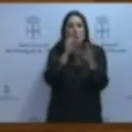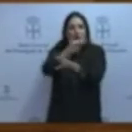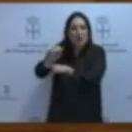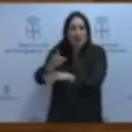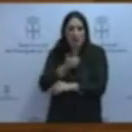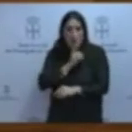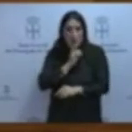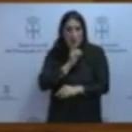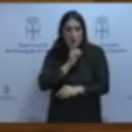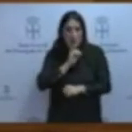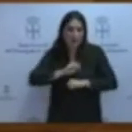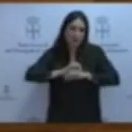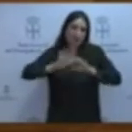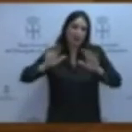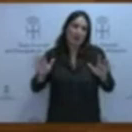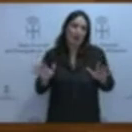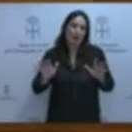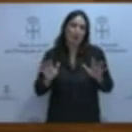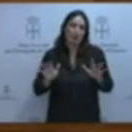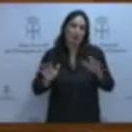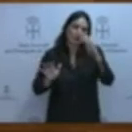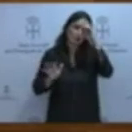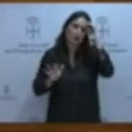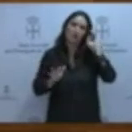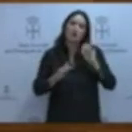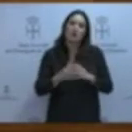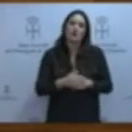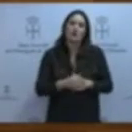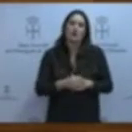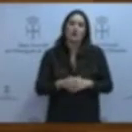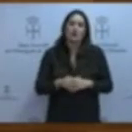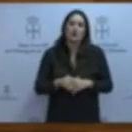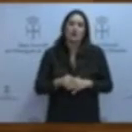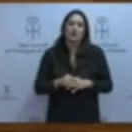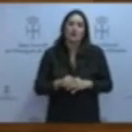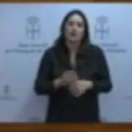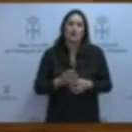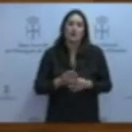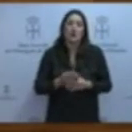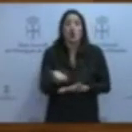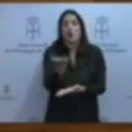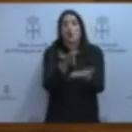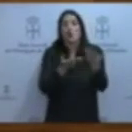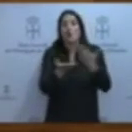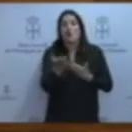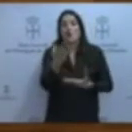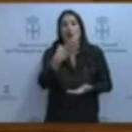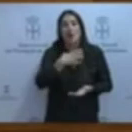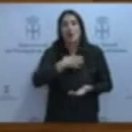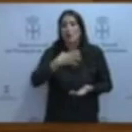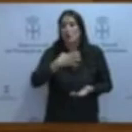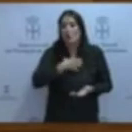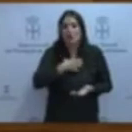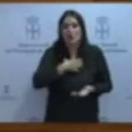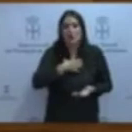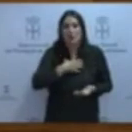Desde luego, los que no van a poder colaborar, y no porque no quieran o no porque no tengan capacidad para ello, en que los